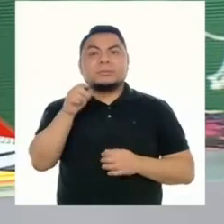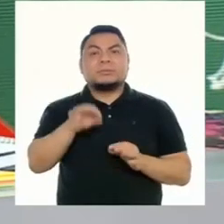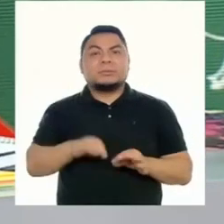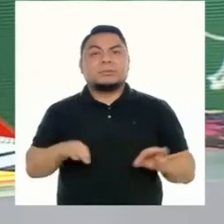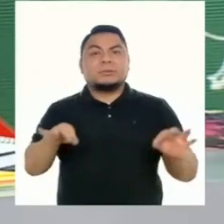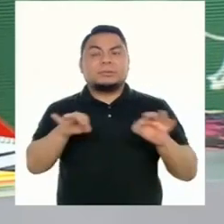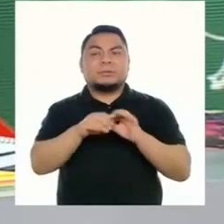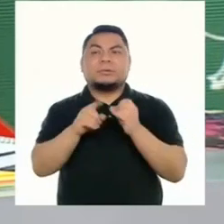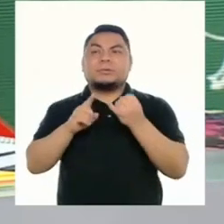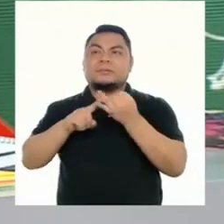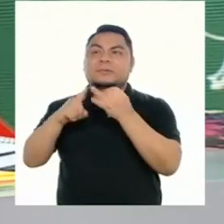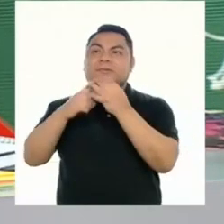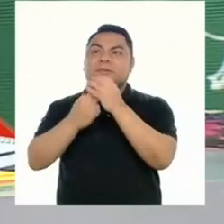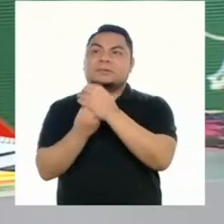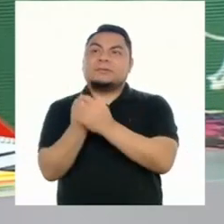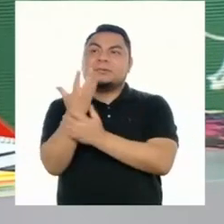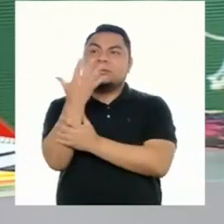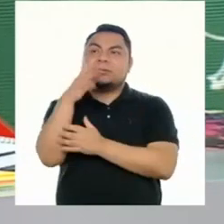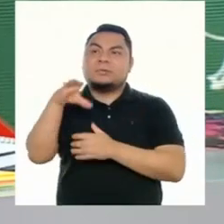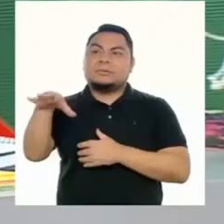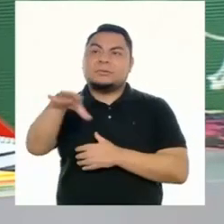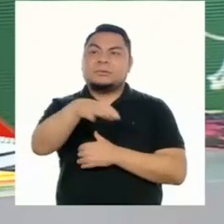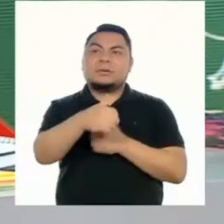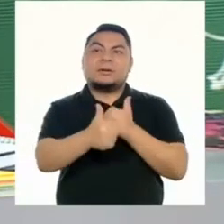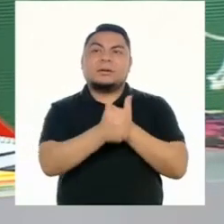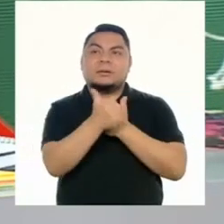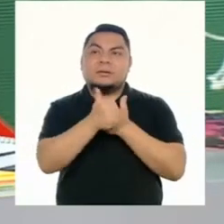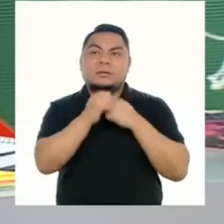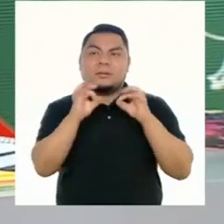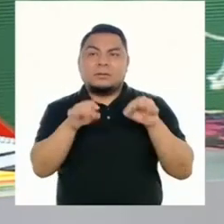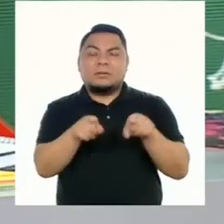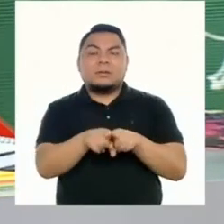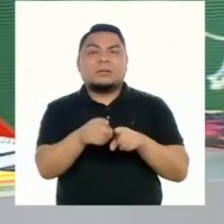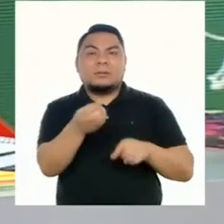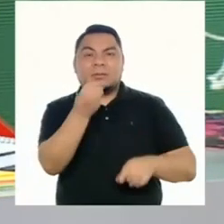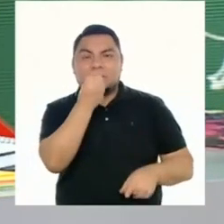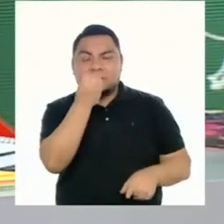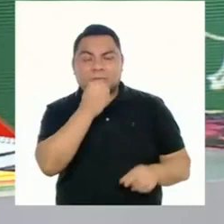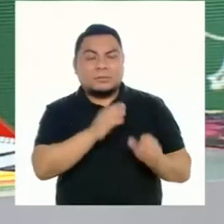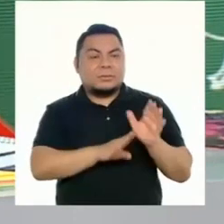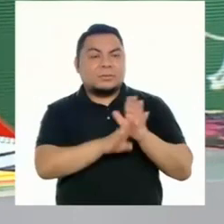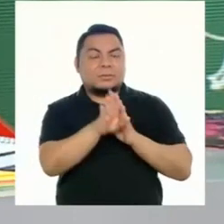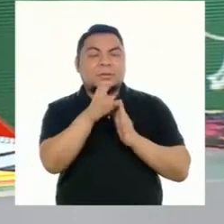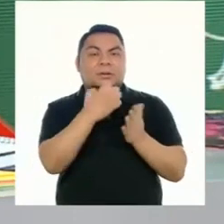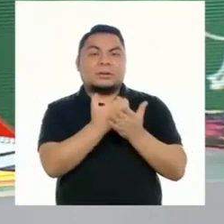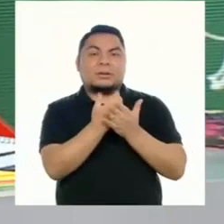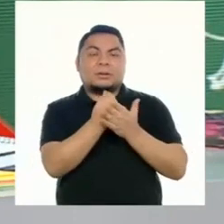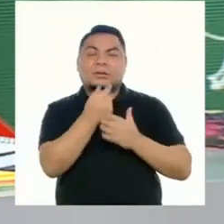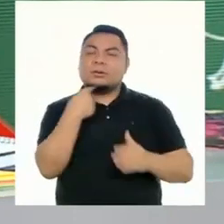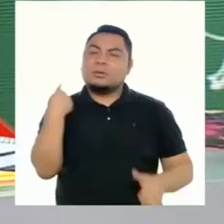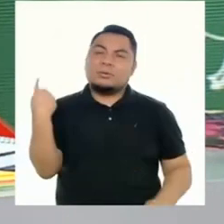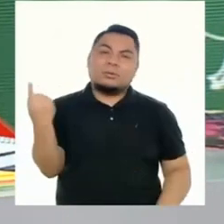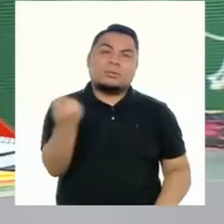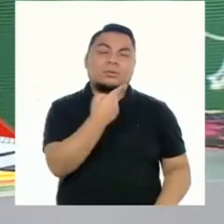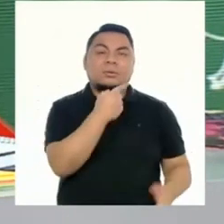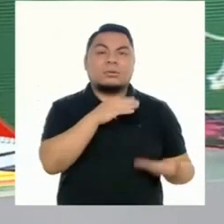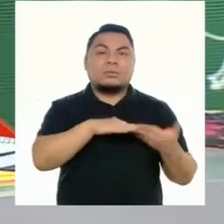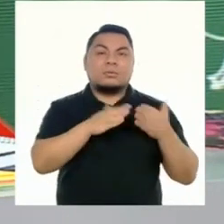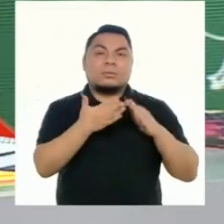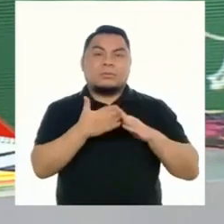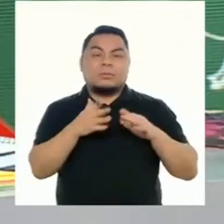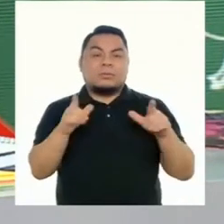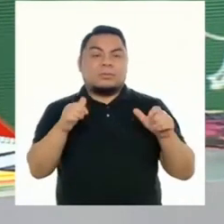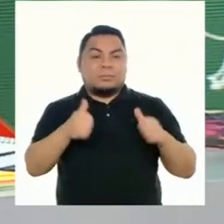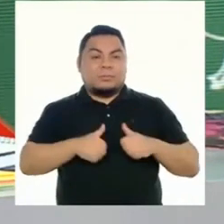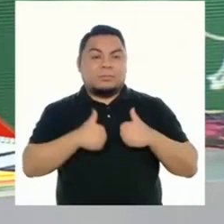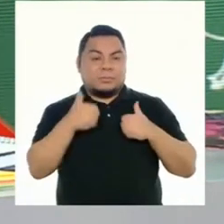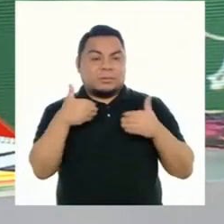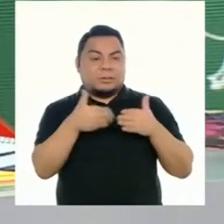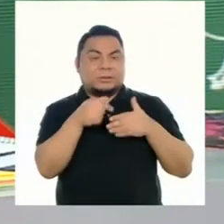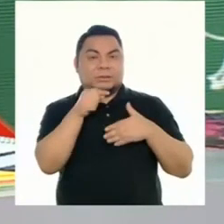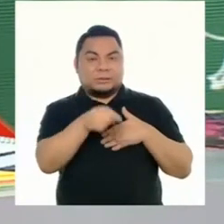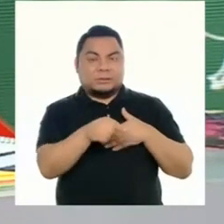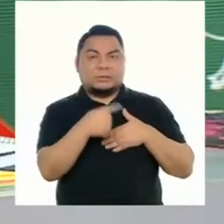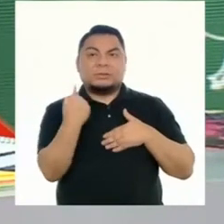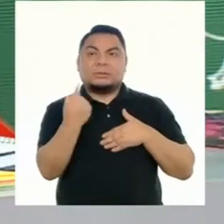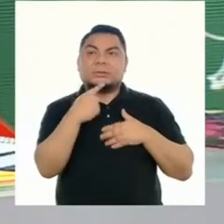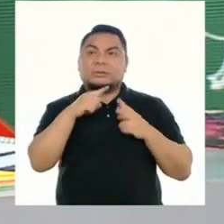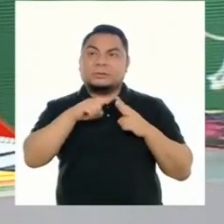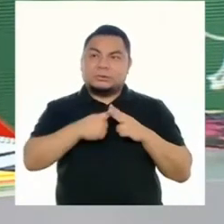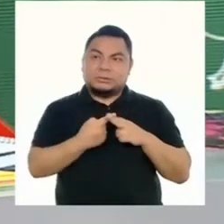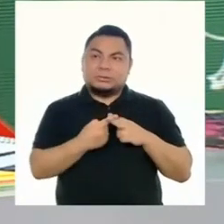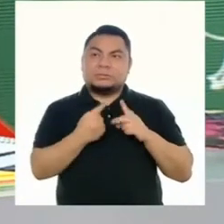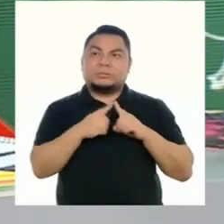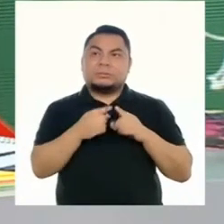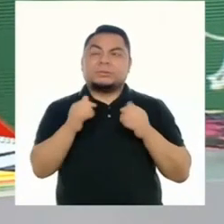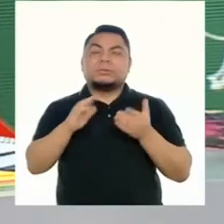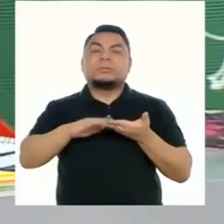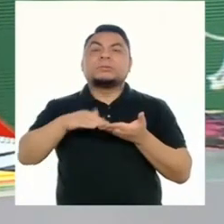si la biodiversidad se pone en riesgo, también la alimentación o desarrollo económico de todas las poblaciones locales, eso solo al